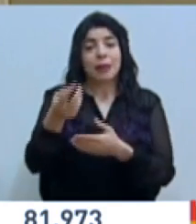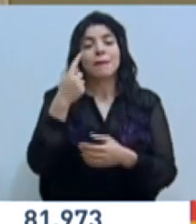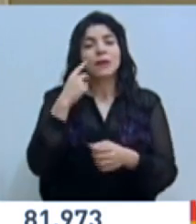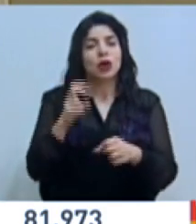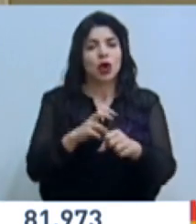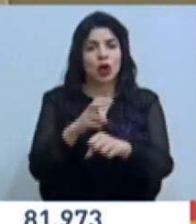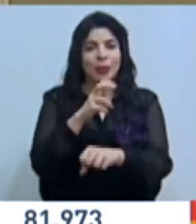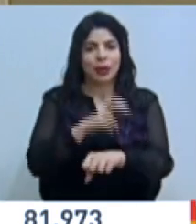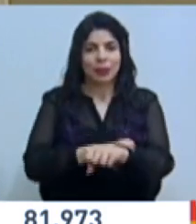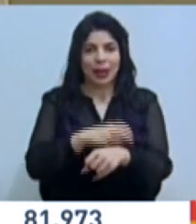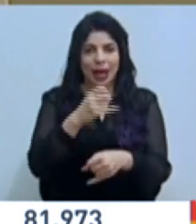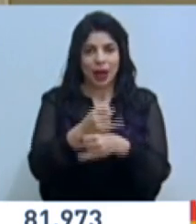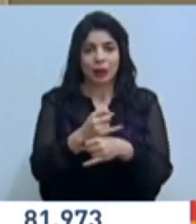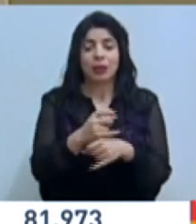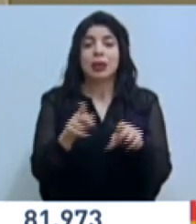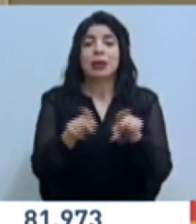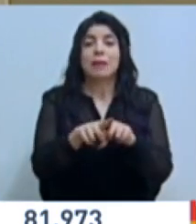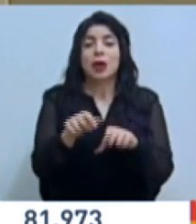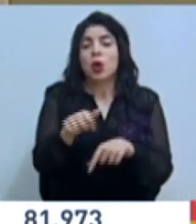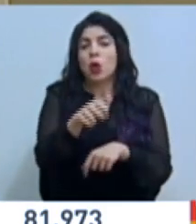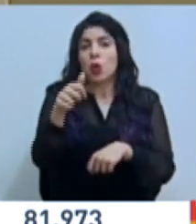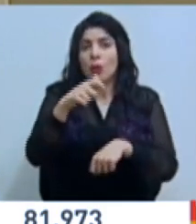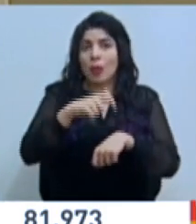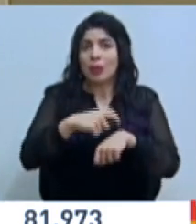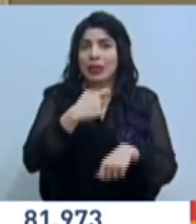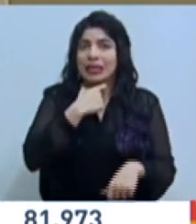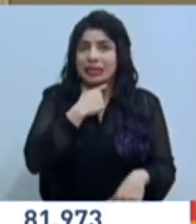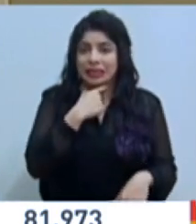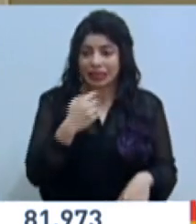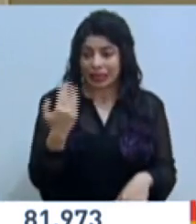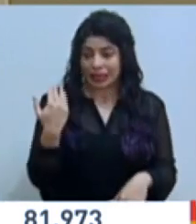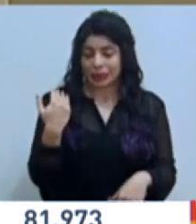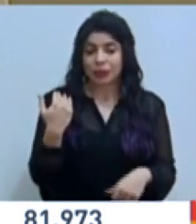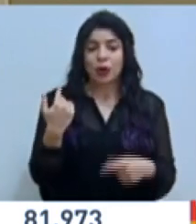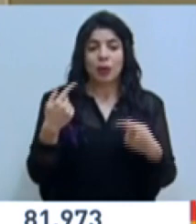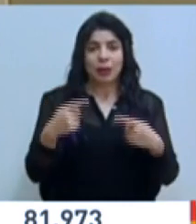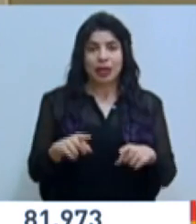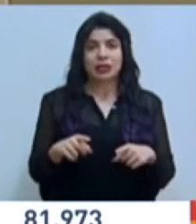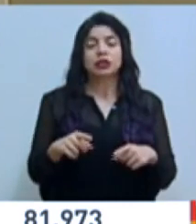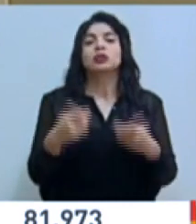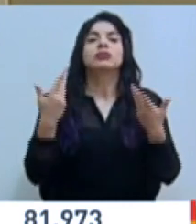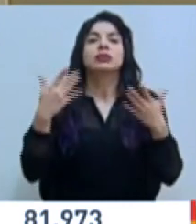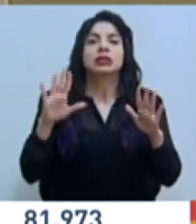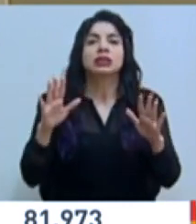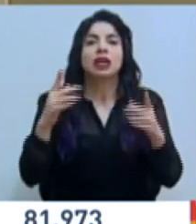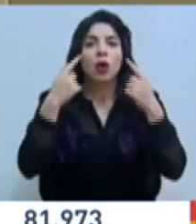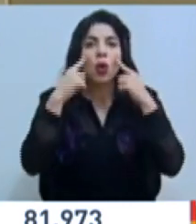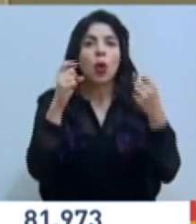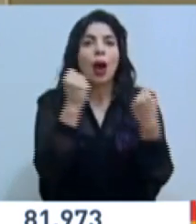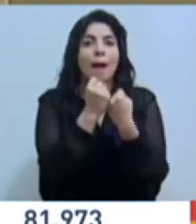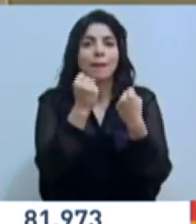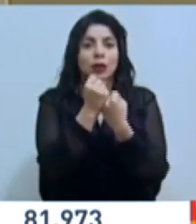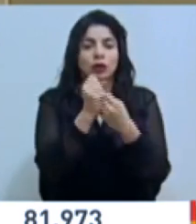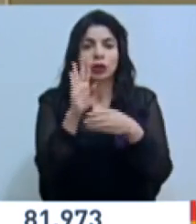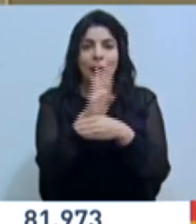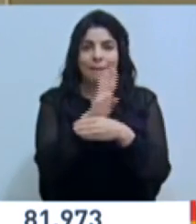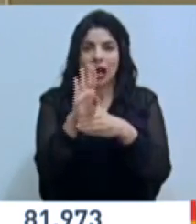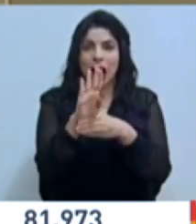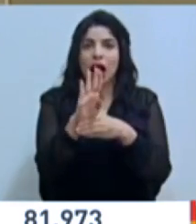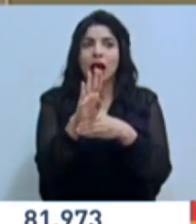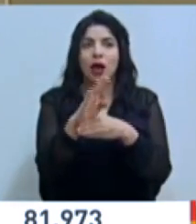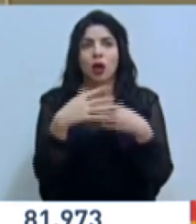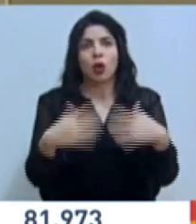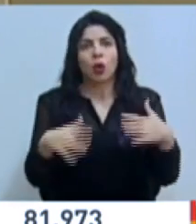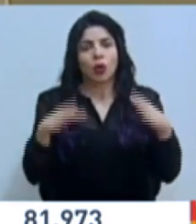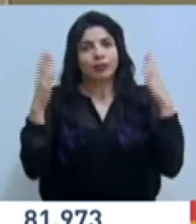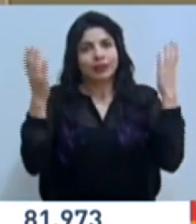También en este momento, otro momento de crisis por el que acabamos de pasar, hemos tenido el apoyo del Banco, lo cual